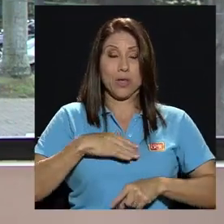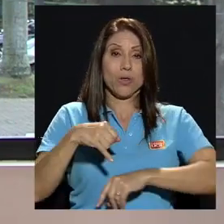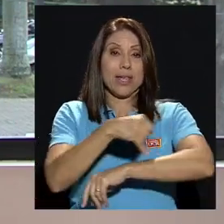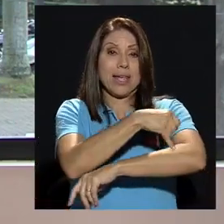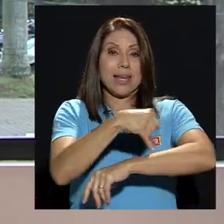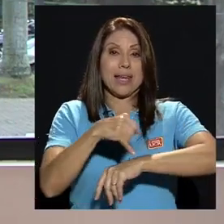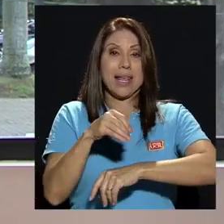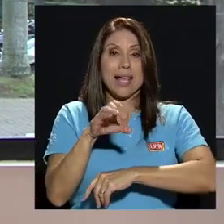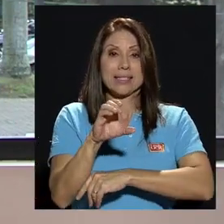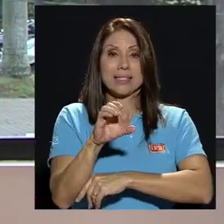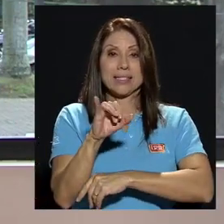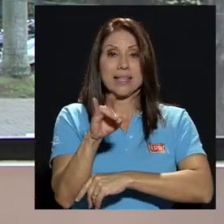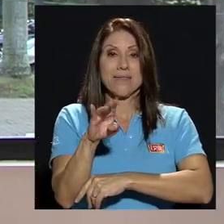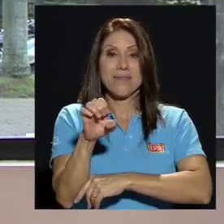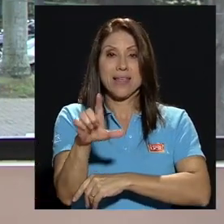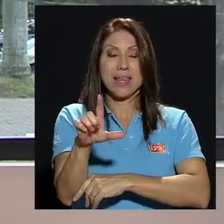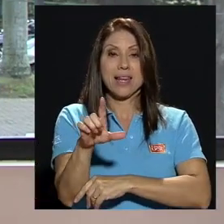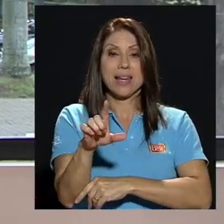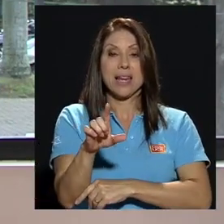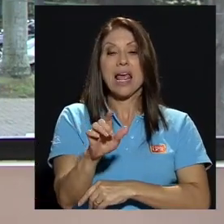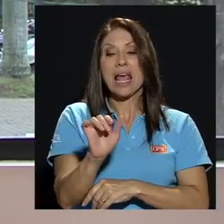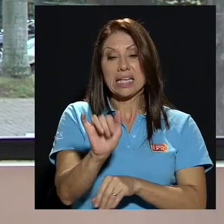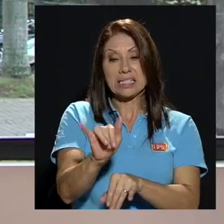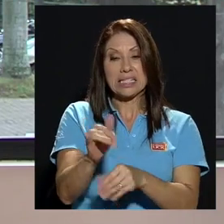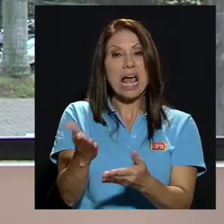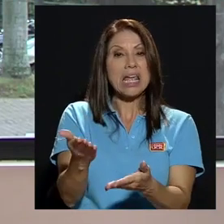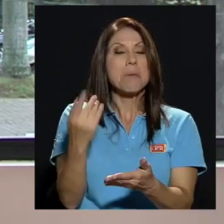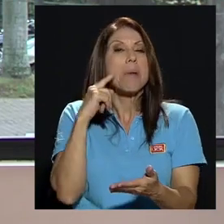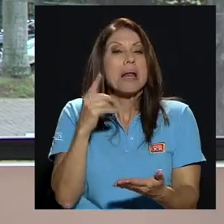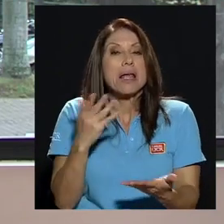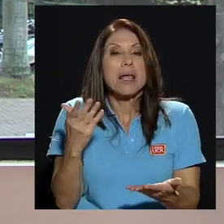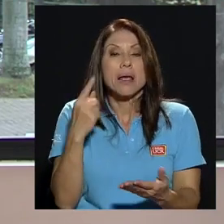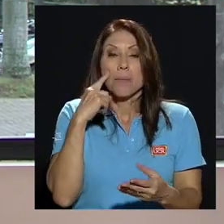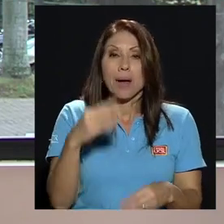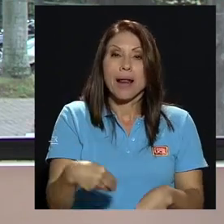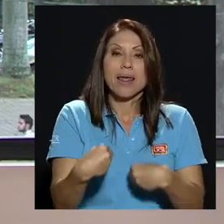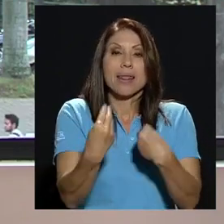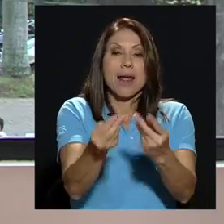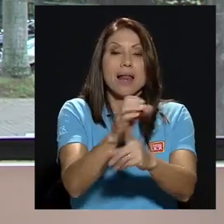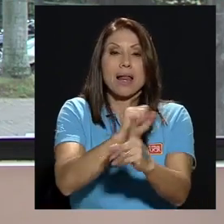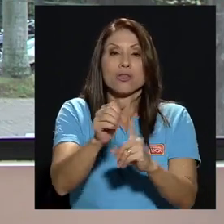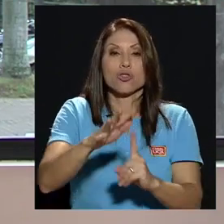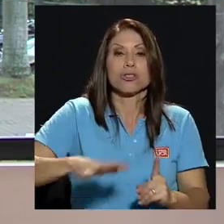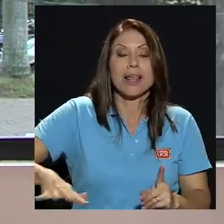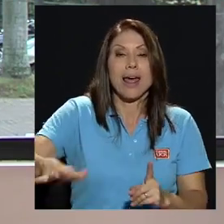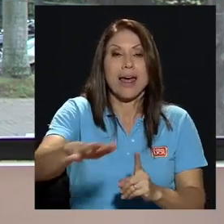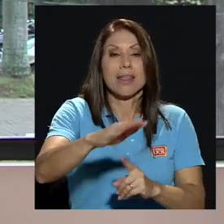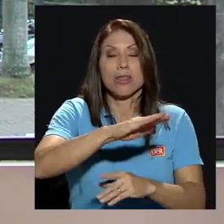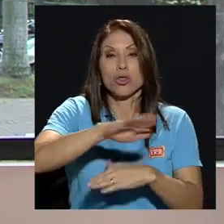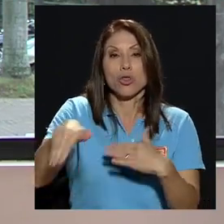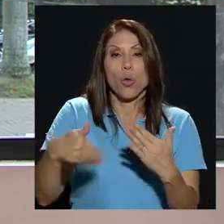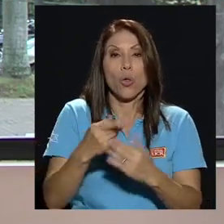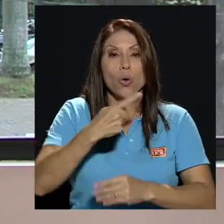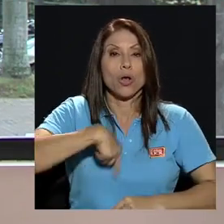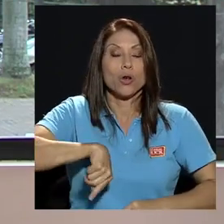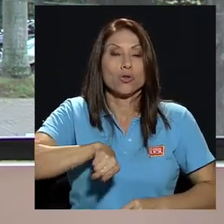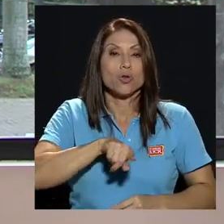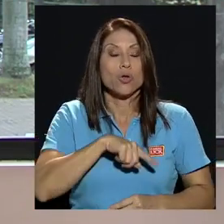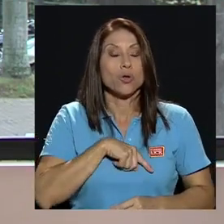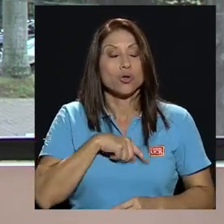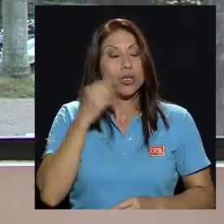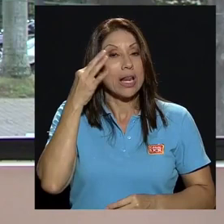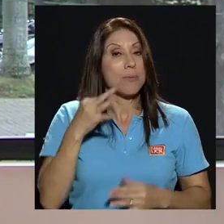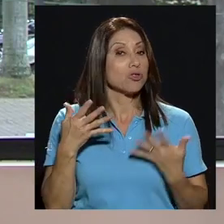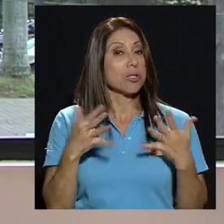está ahí para poder proveerle a la sociedad todo lo que tomamos casi como por un